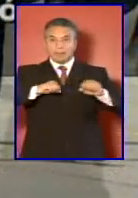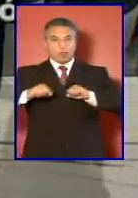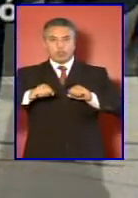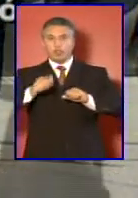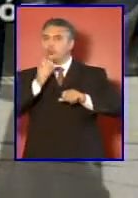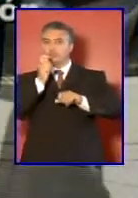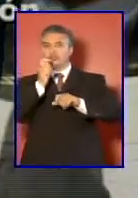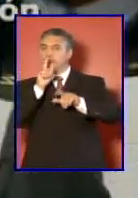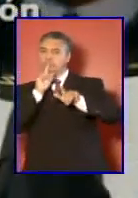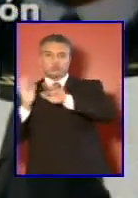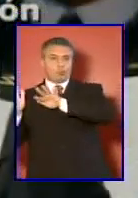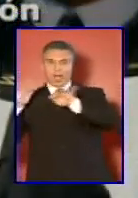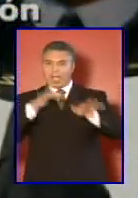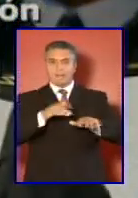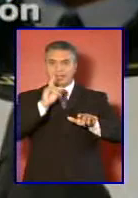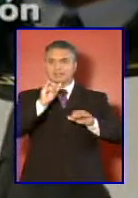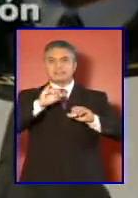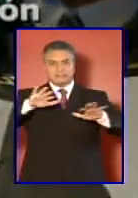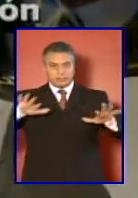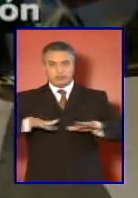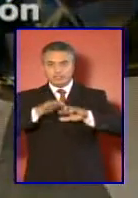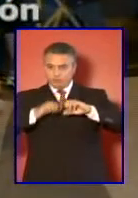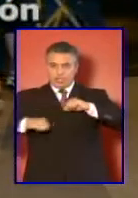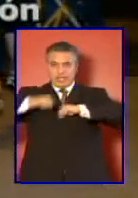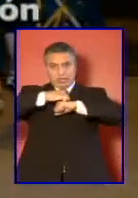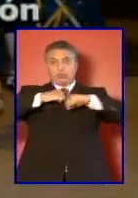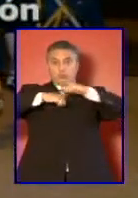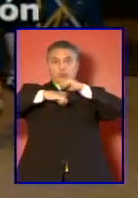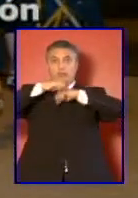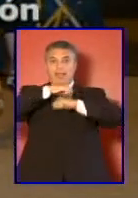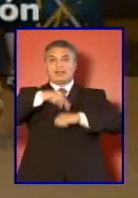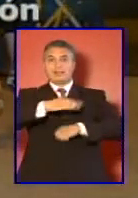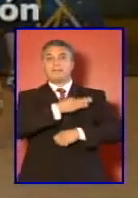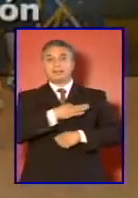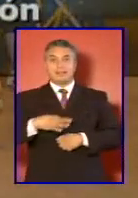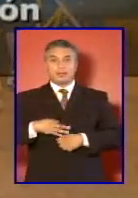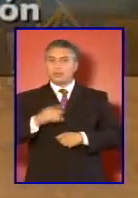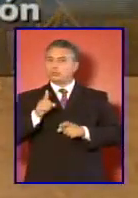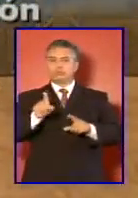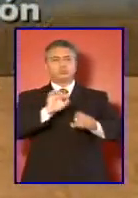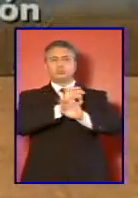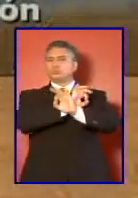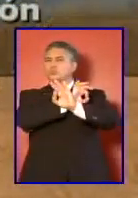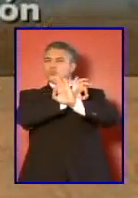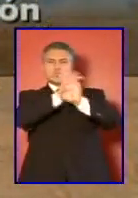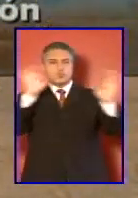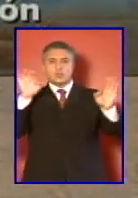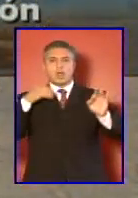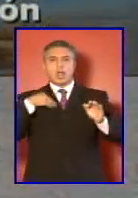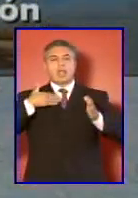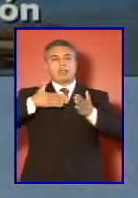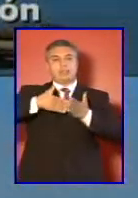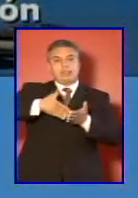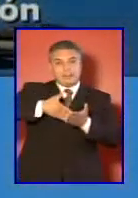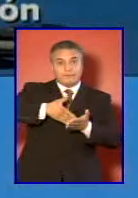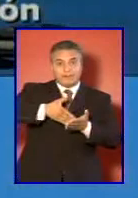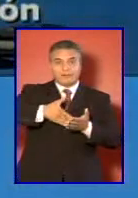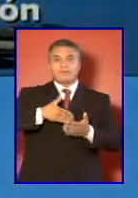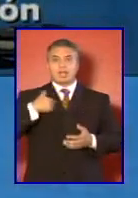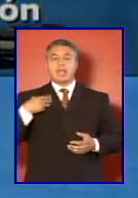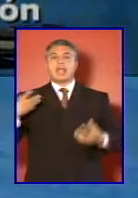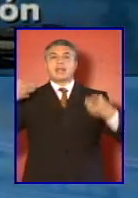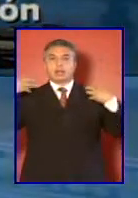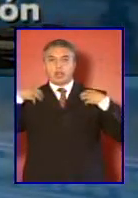tsunami ni el esfuerzo de reestructurar este ministerio pusieron jamás en jaque el rol de nuestras fuerzas